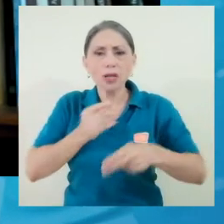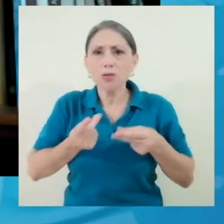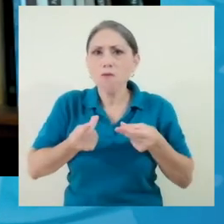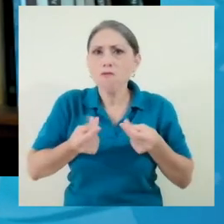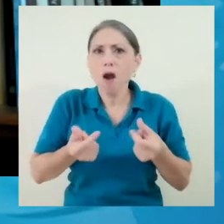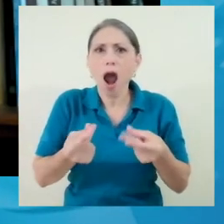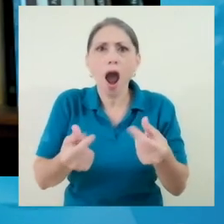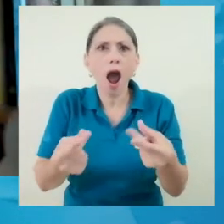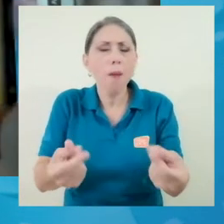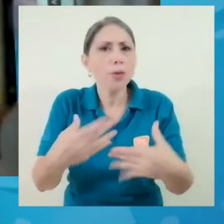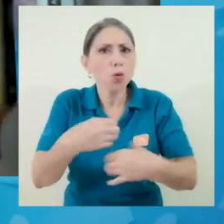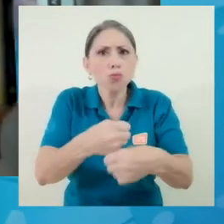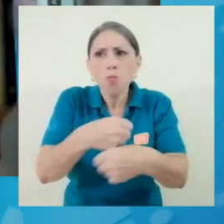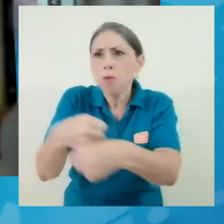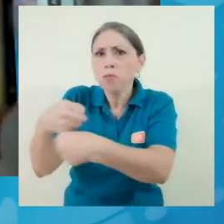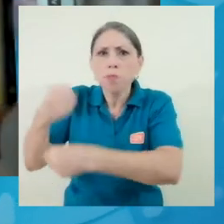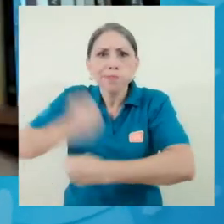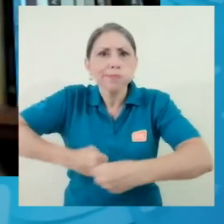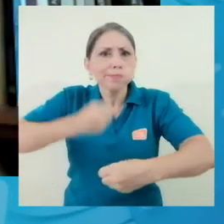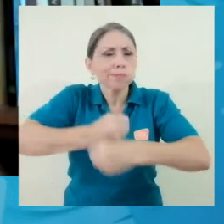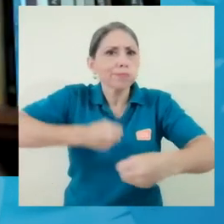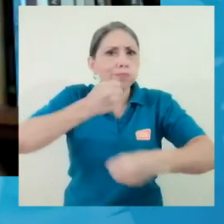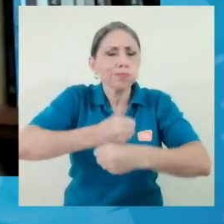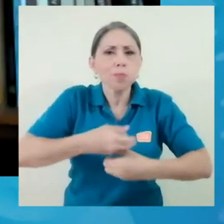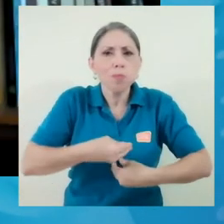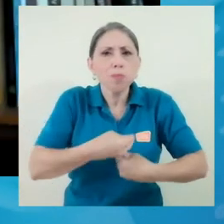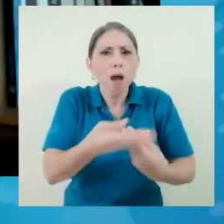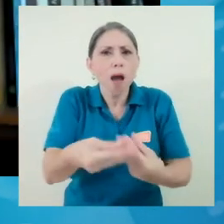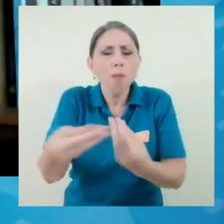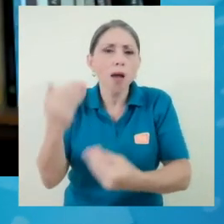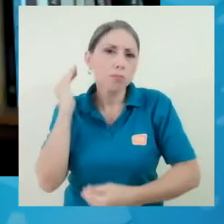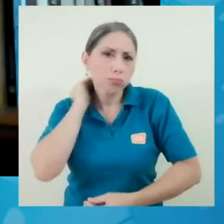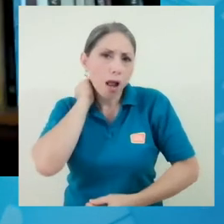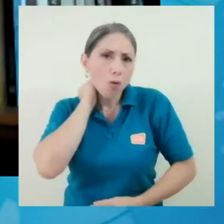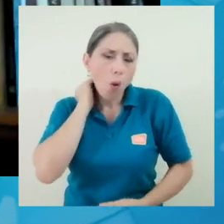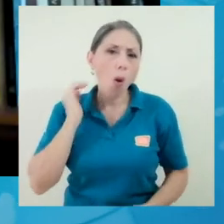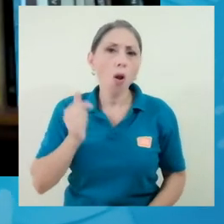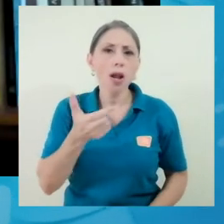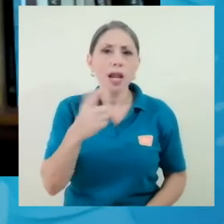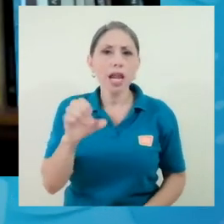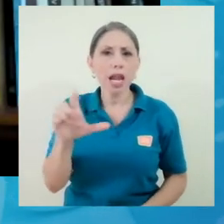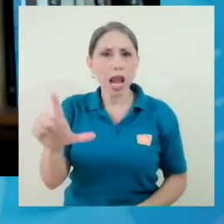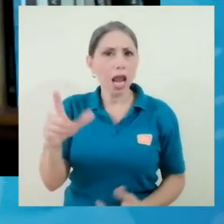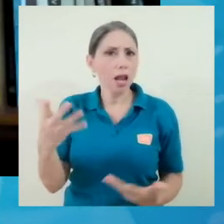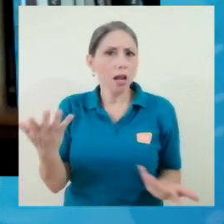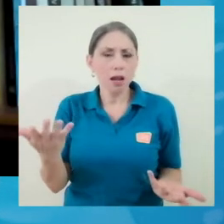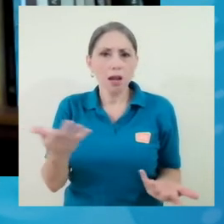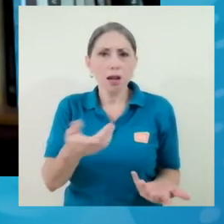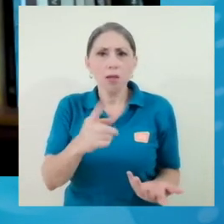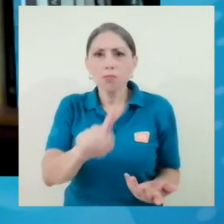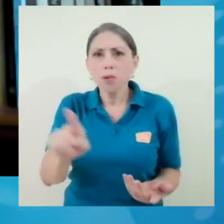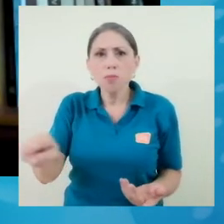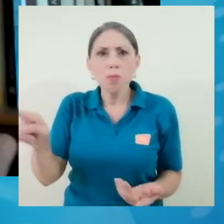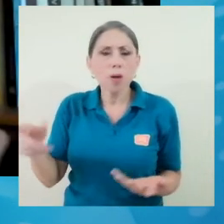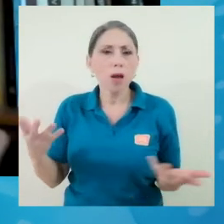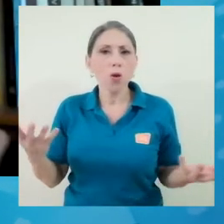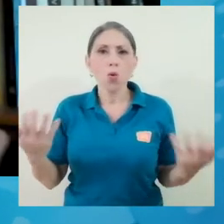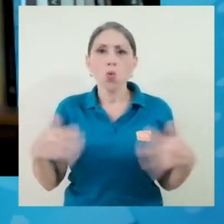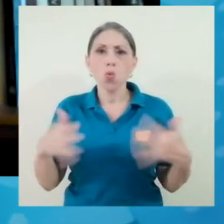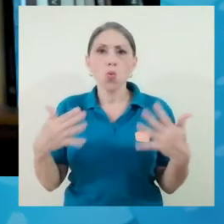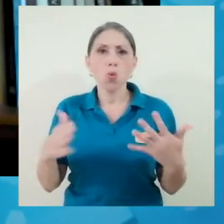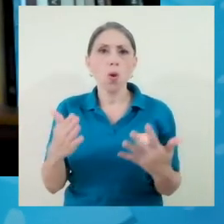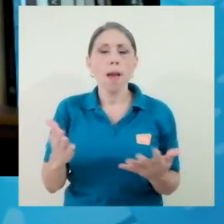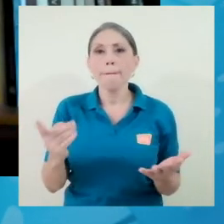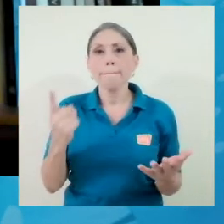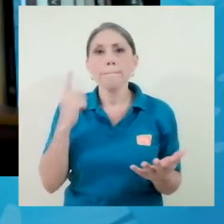pudo poner a disposición de la población costarricense alcohol y gel de alcohol para que no hubiera precisamente